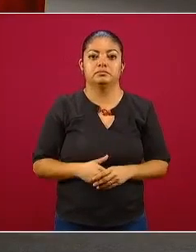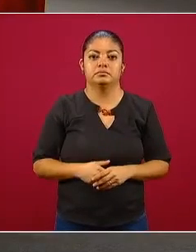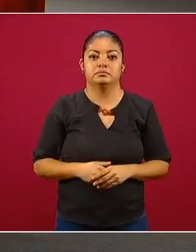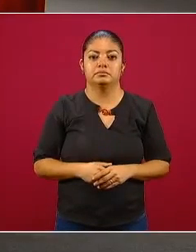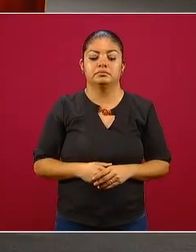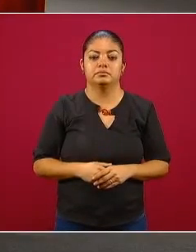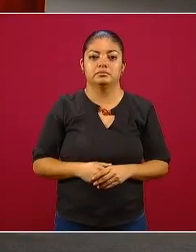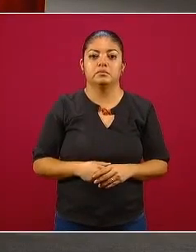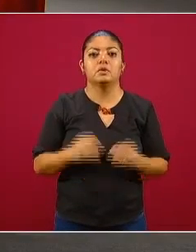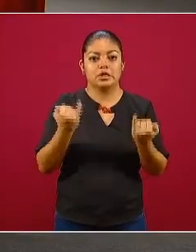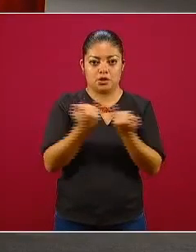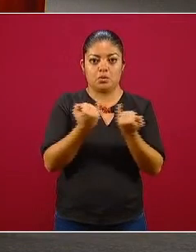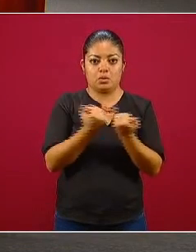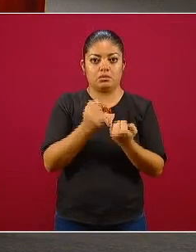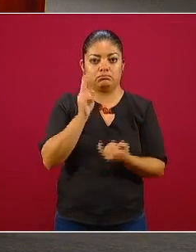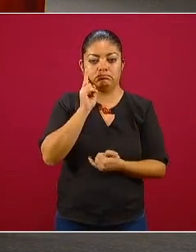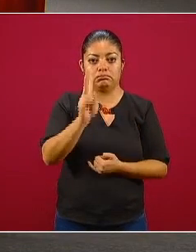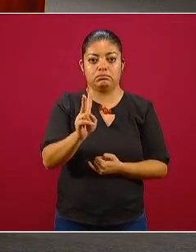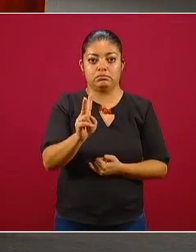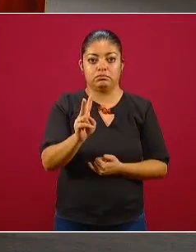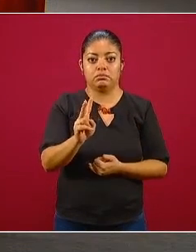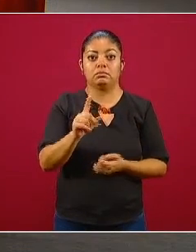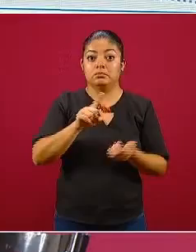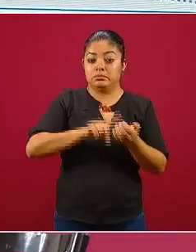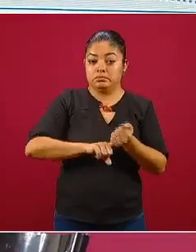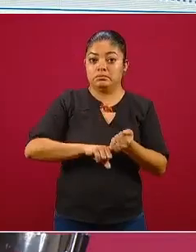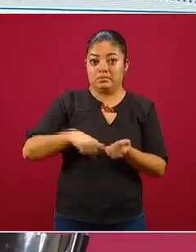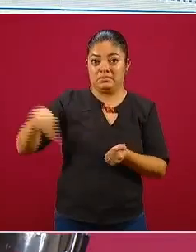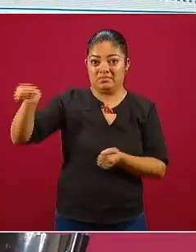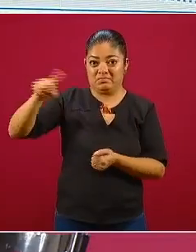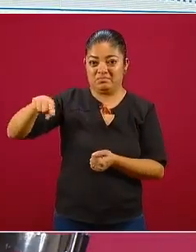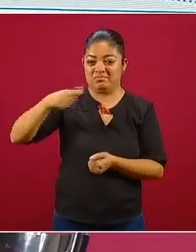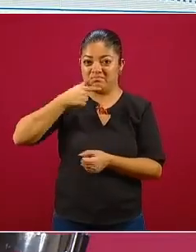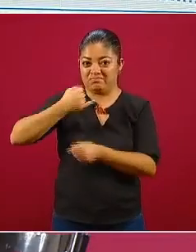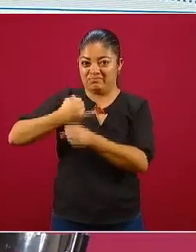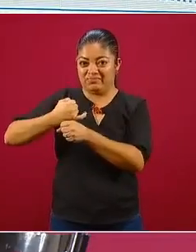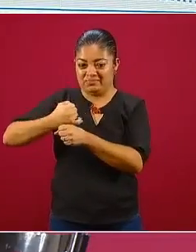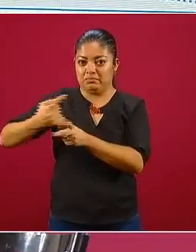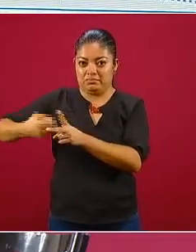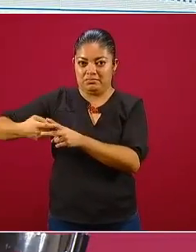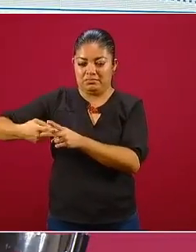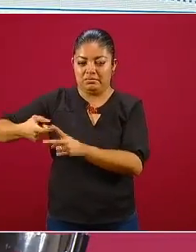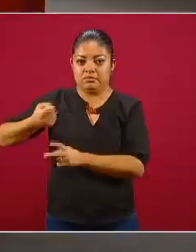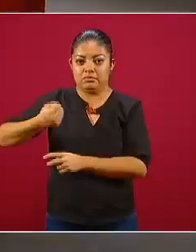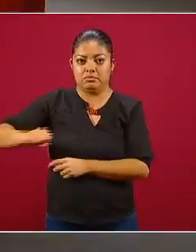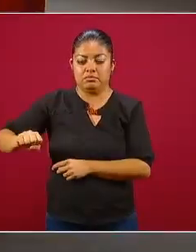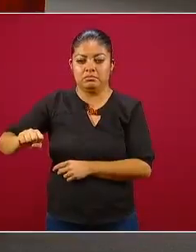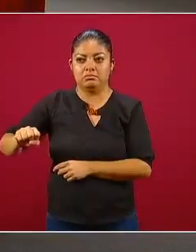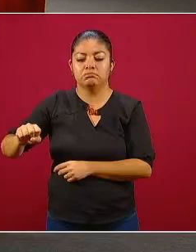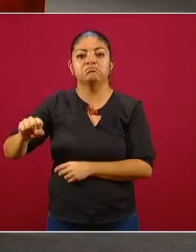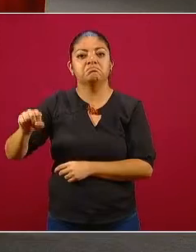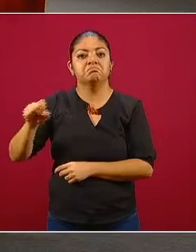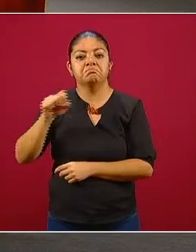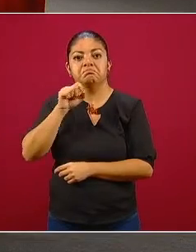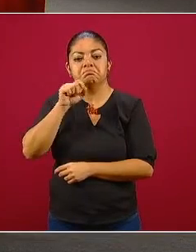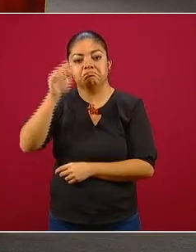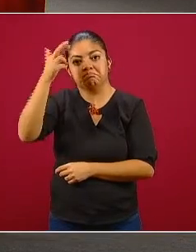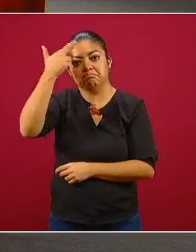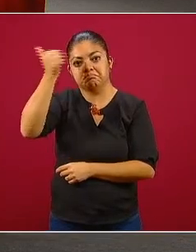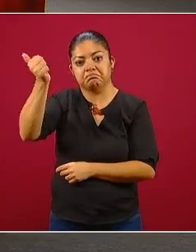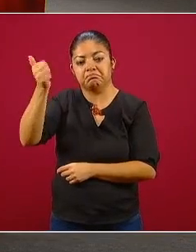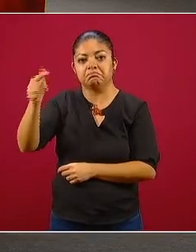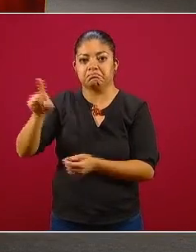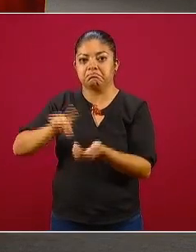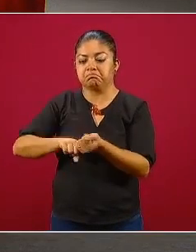aquí vemos lo mismo y lo que nos explican los matemáticos y nos parece congruente con el conocimiento epidemiológico es que en algunas